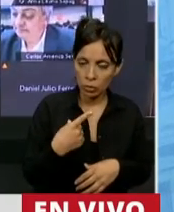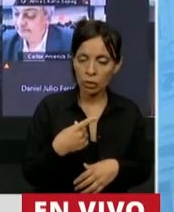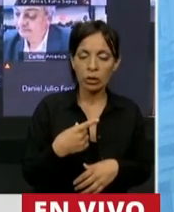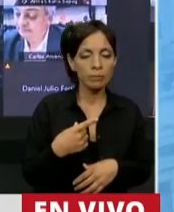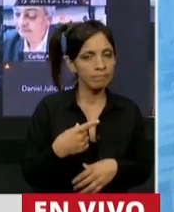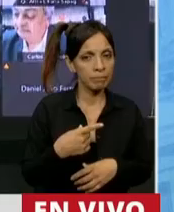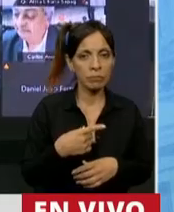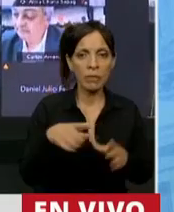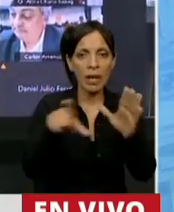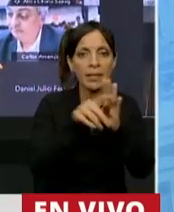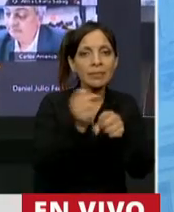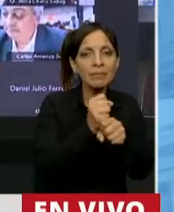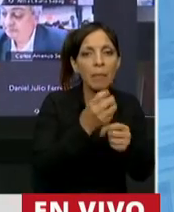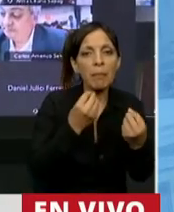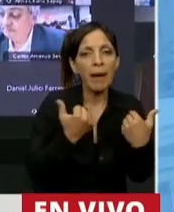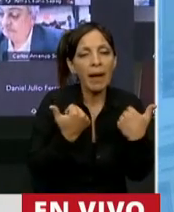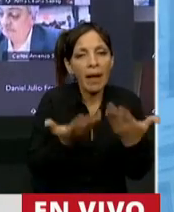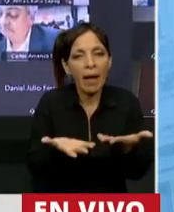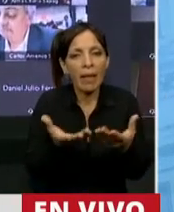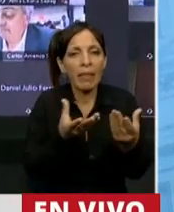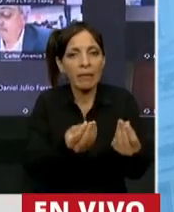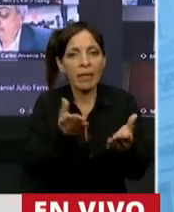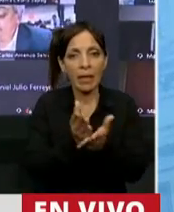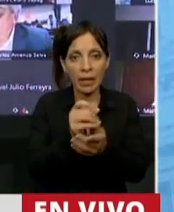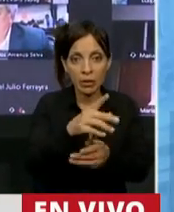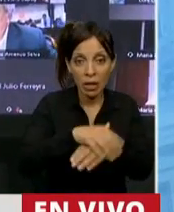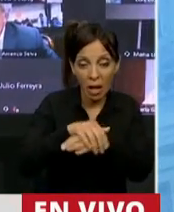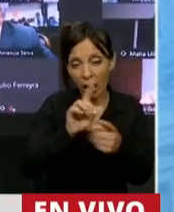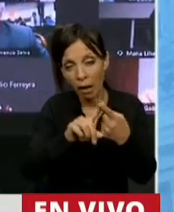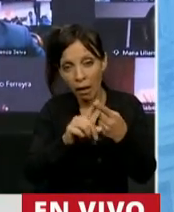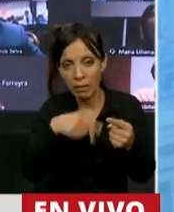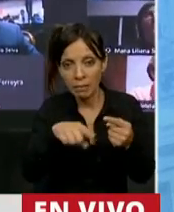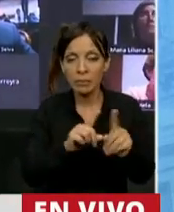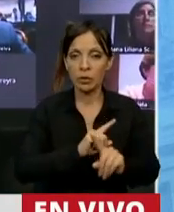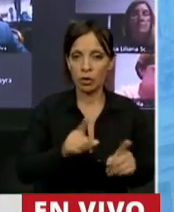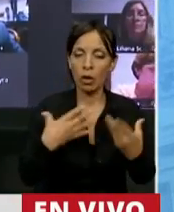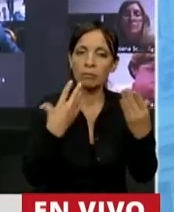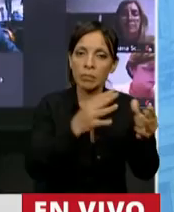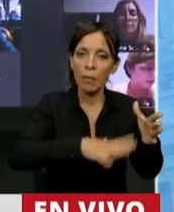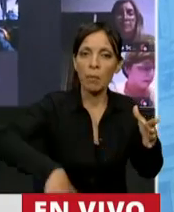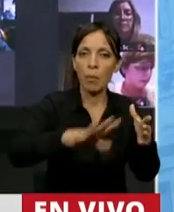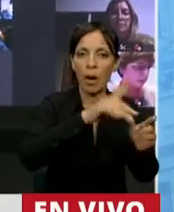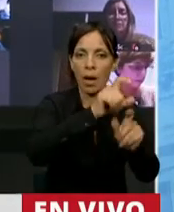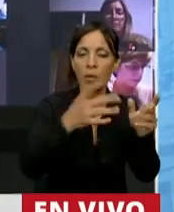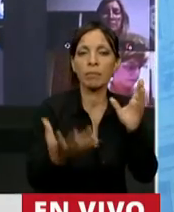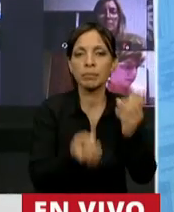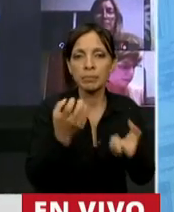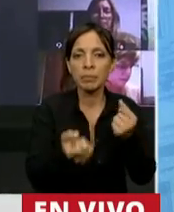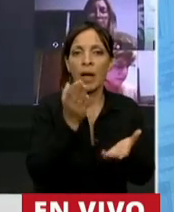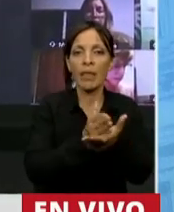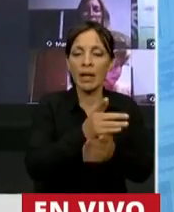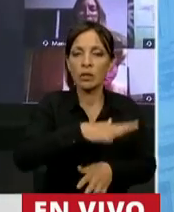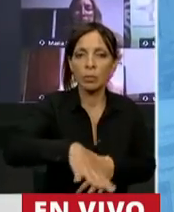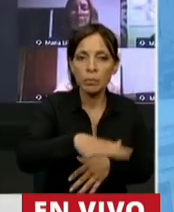a legislar para defender los derechos de nuestros amigos, nosotros vamos a legislar para defender los derechos del pueblo, para conquistar derechos para nuestro pueblo,